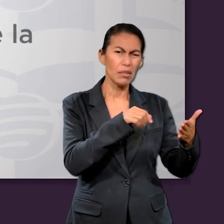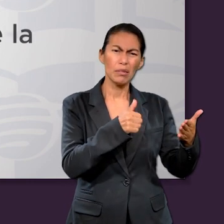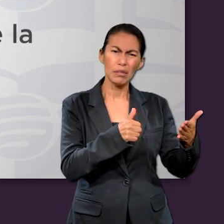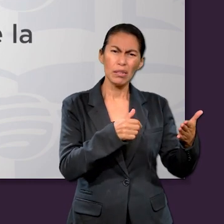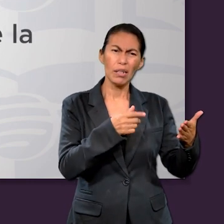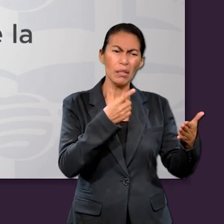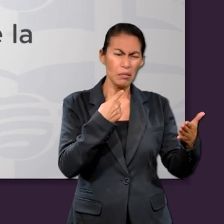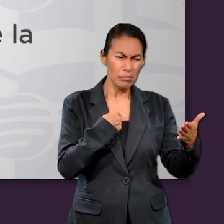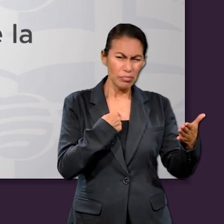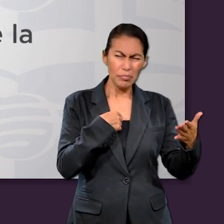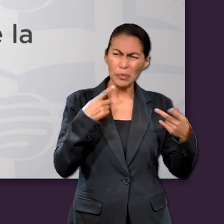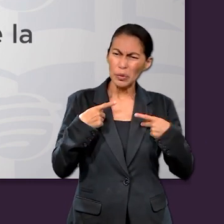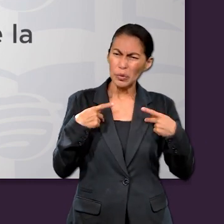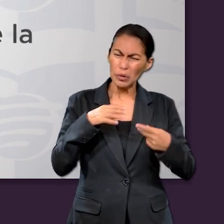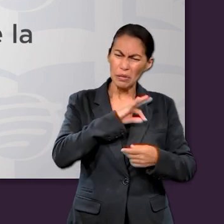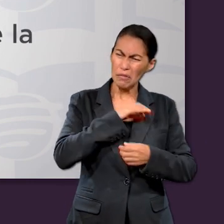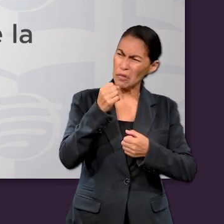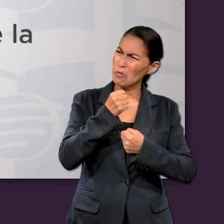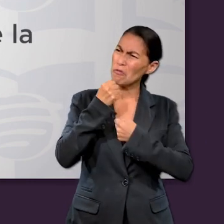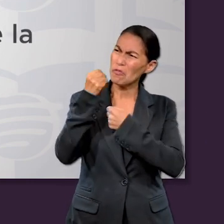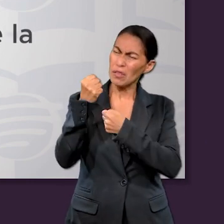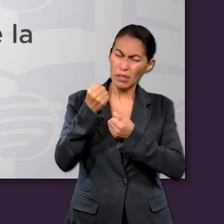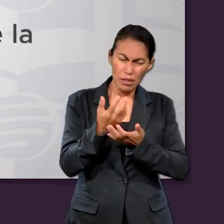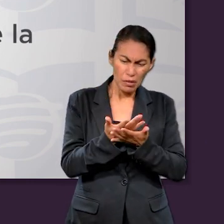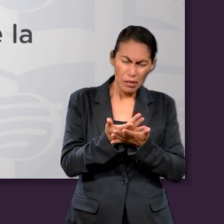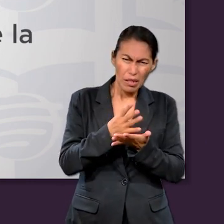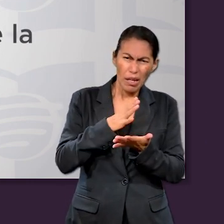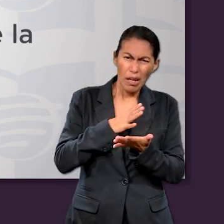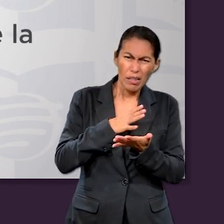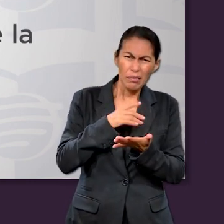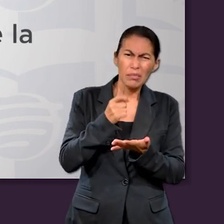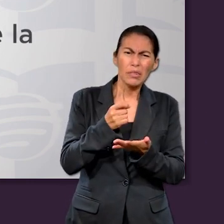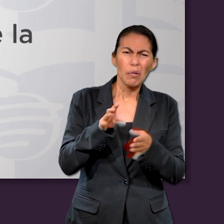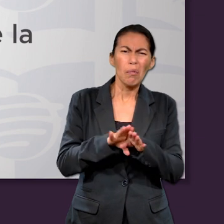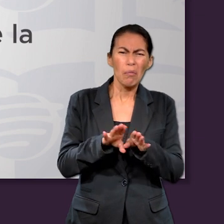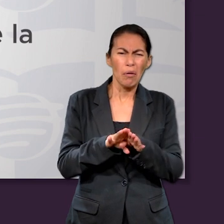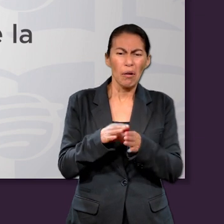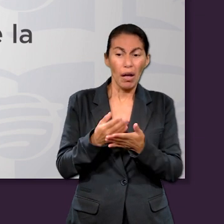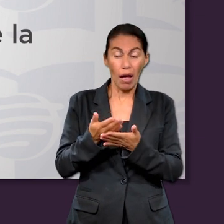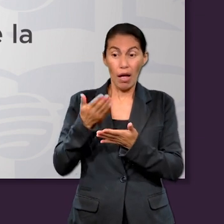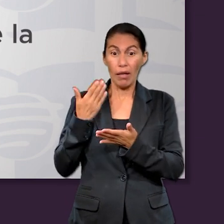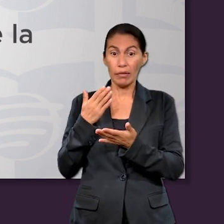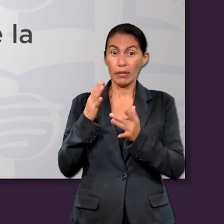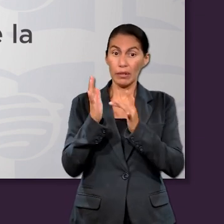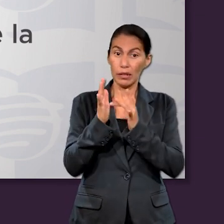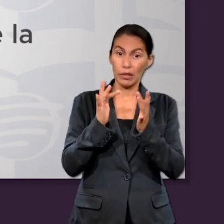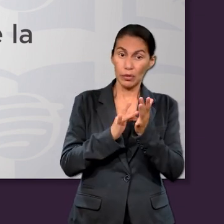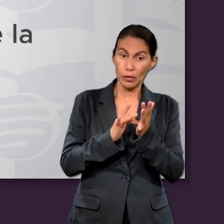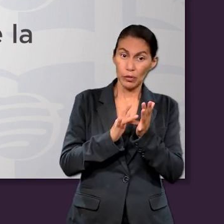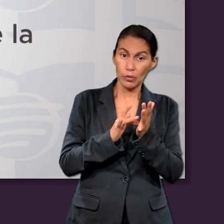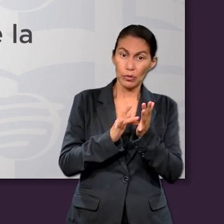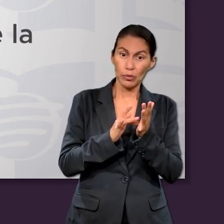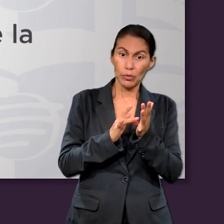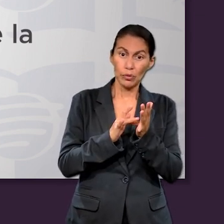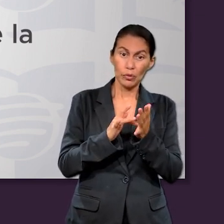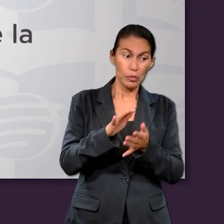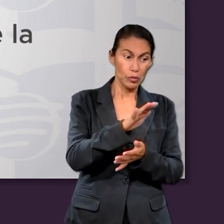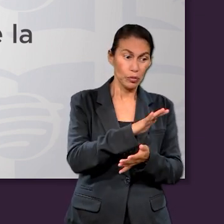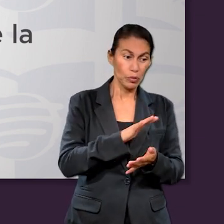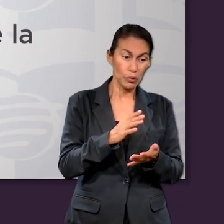¿Cómo puede este capítulo enriquecer nuestra comprensión de la esperanza que tenían los personajes del Antiguo Testamento,